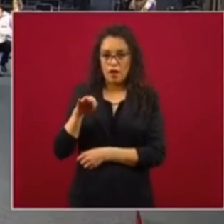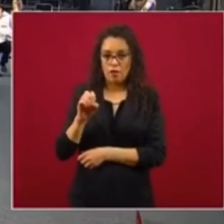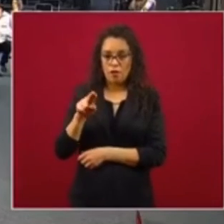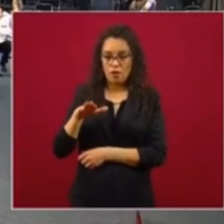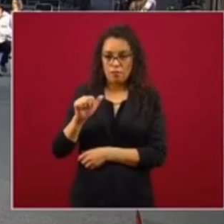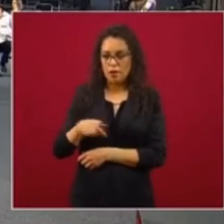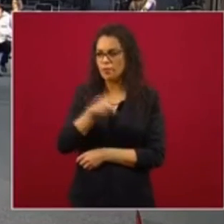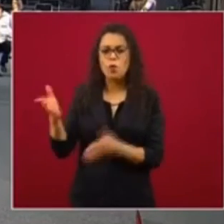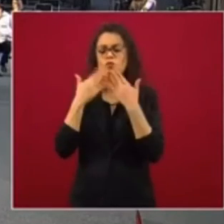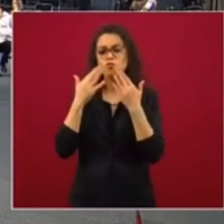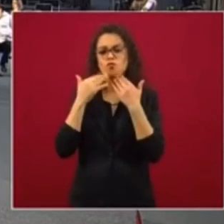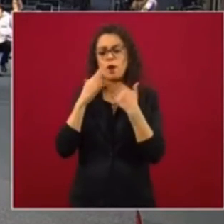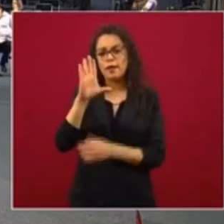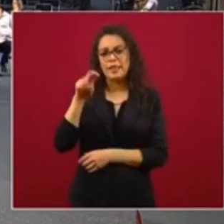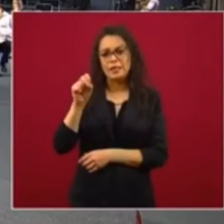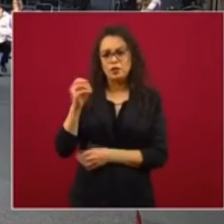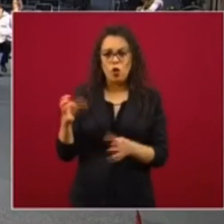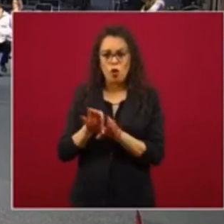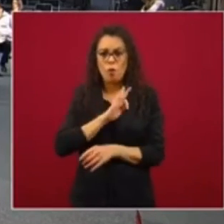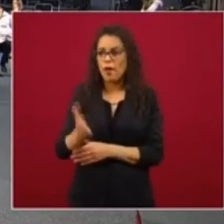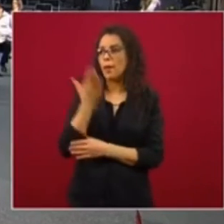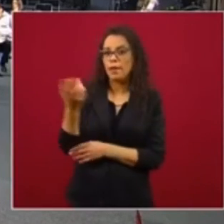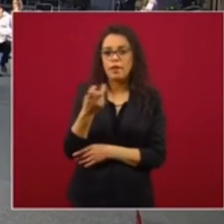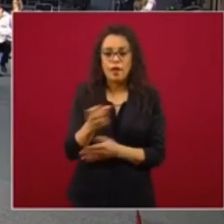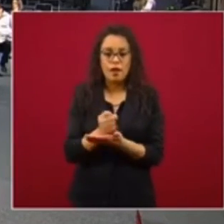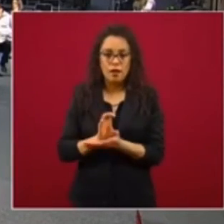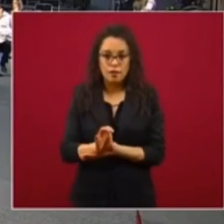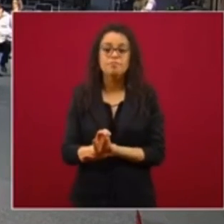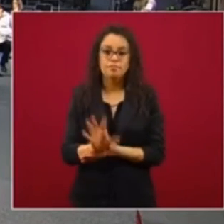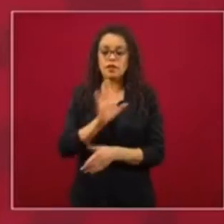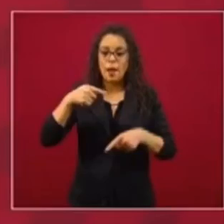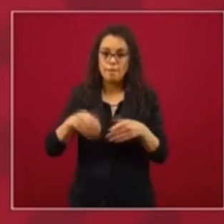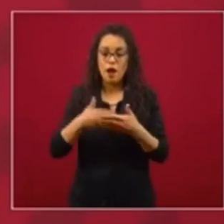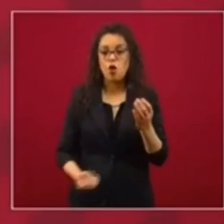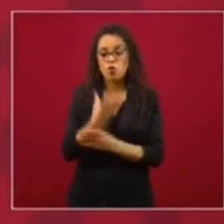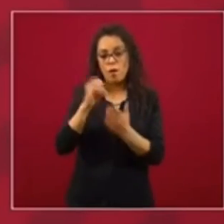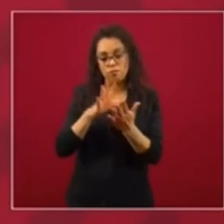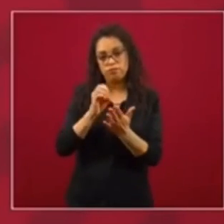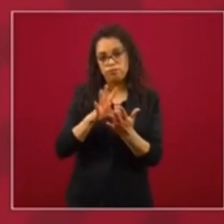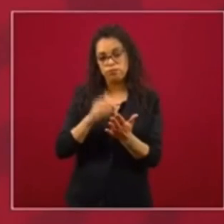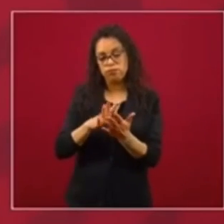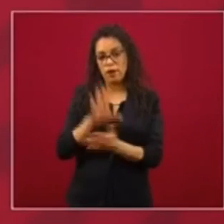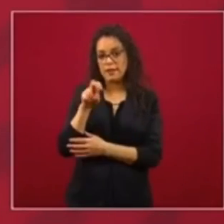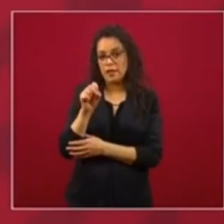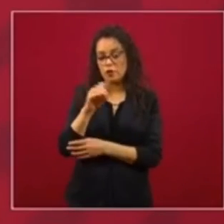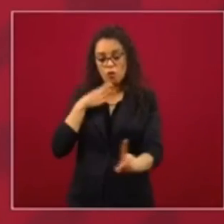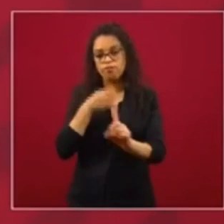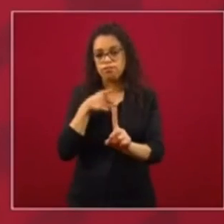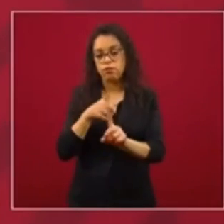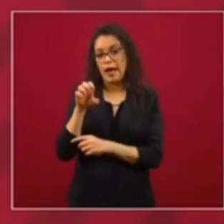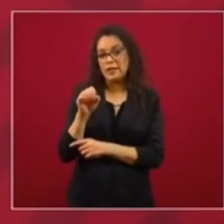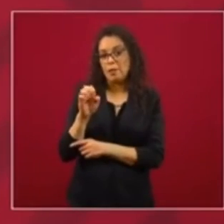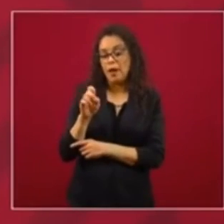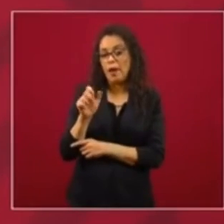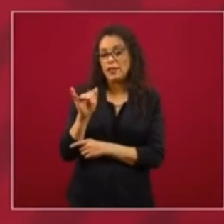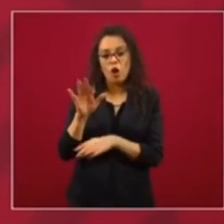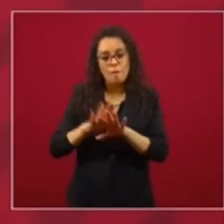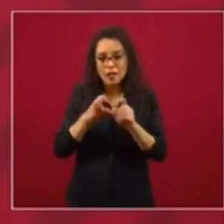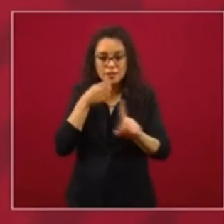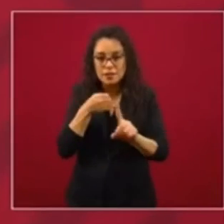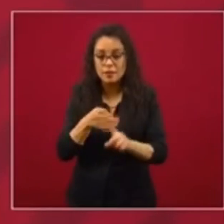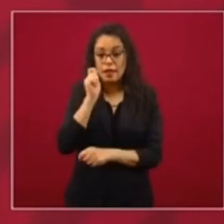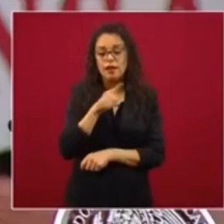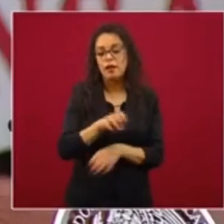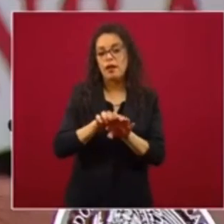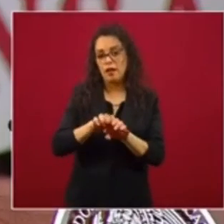están en el censo? ¿Cómo pueden tener acceso a estos? Es que ya se están levantando nuevos censos específicos, por ejemplo, de conductores de